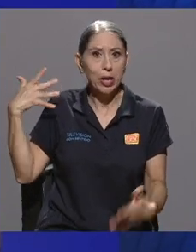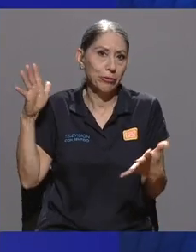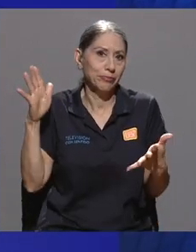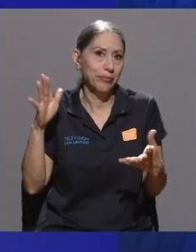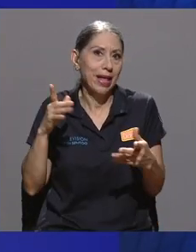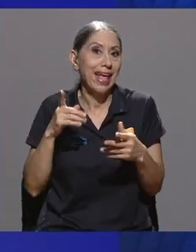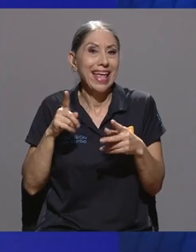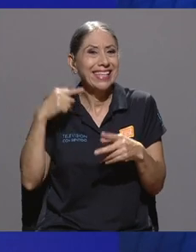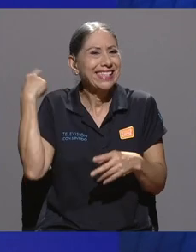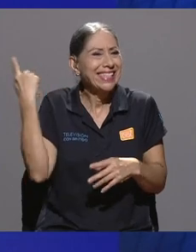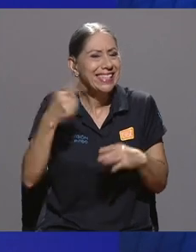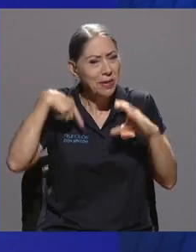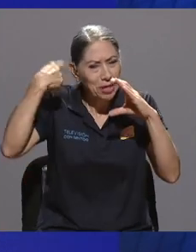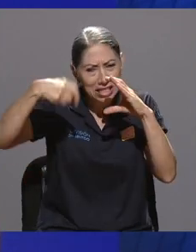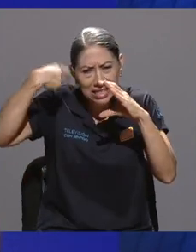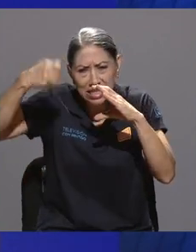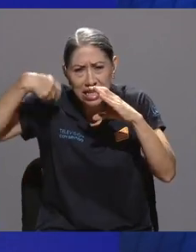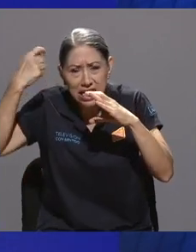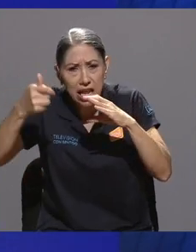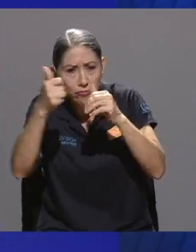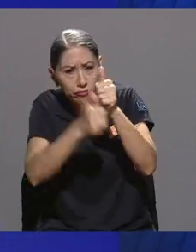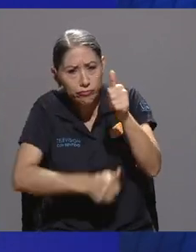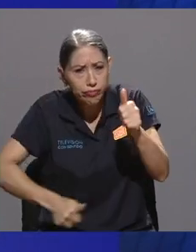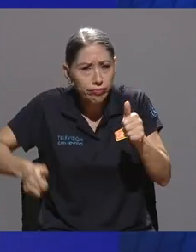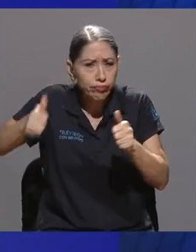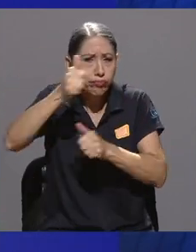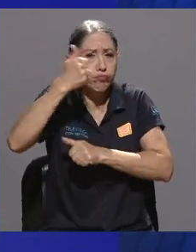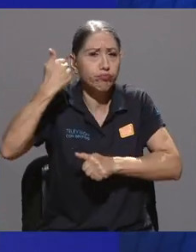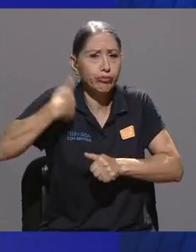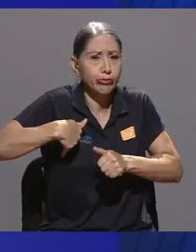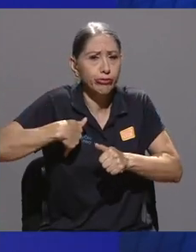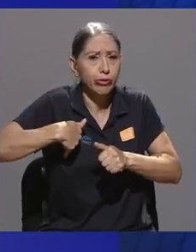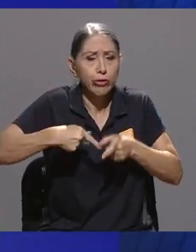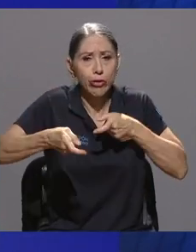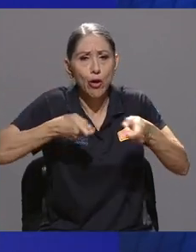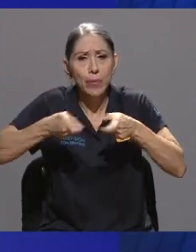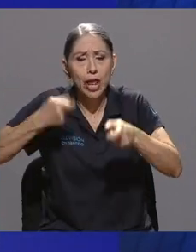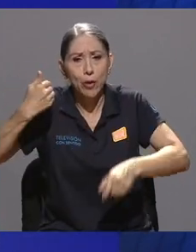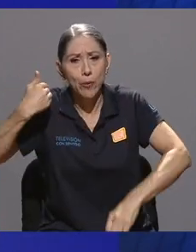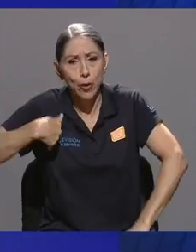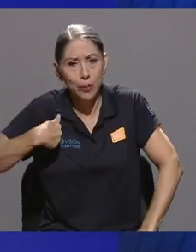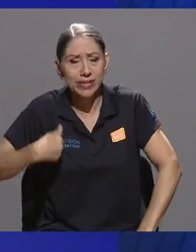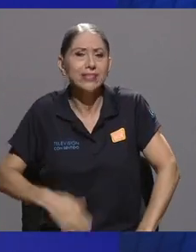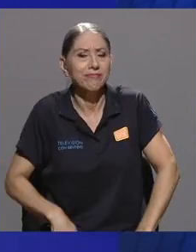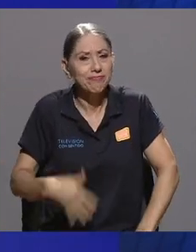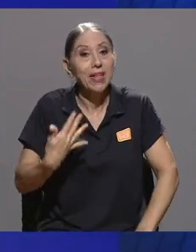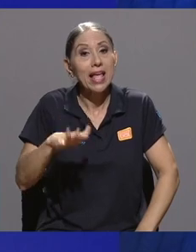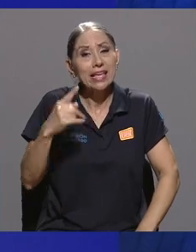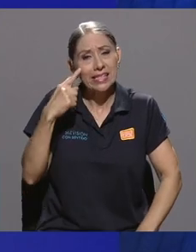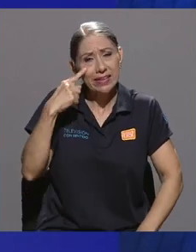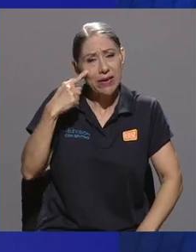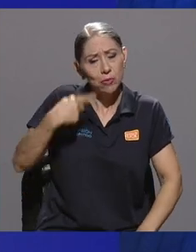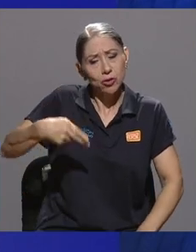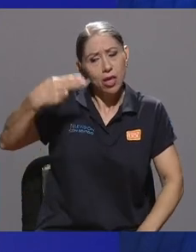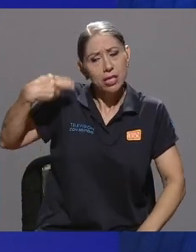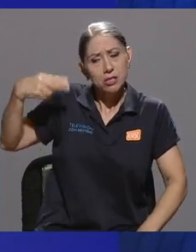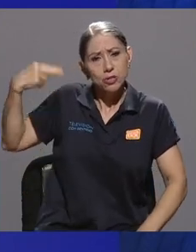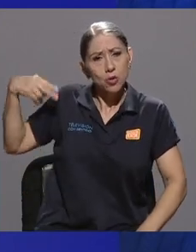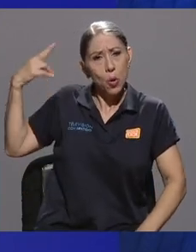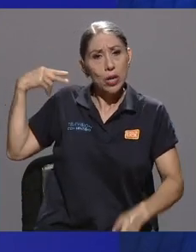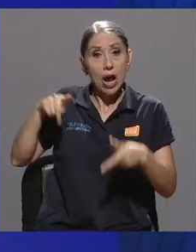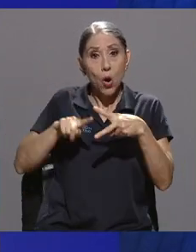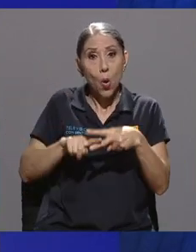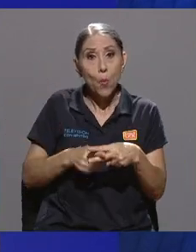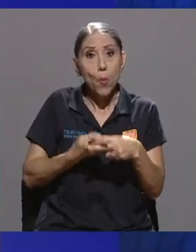históricamente dominado por hombres, ha sido un cine patriarcal, ¿no? Si vemos la historia de cómo empezó el cine, de los